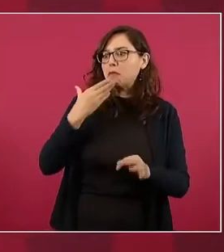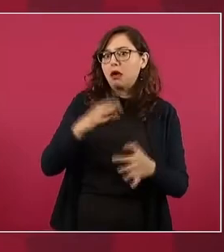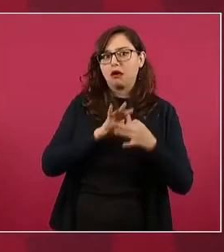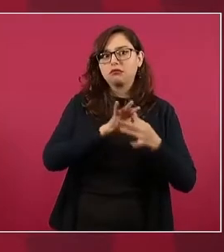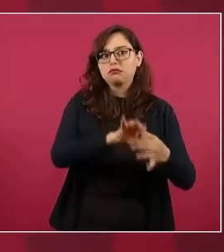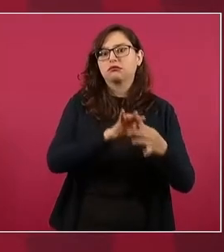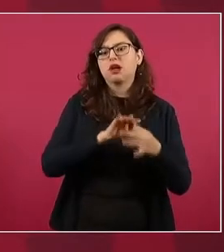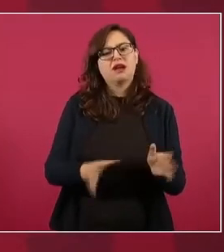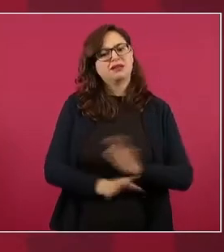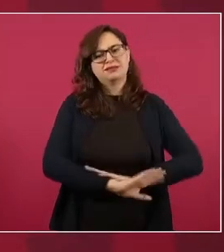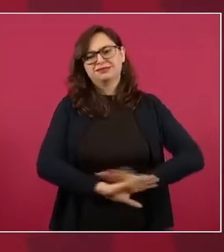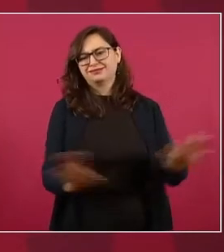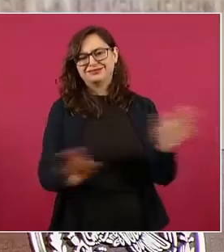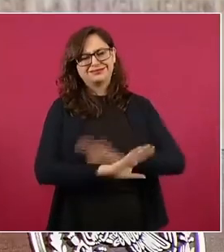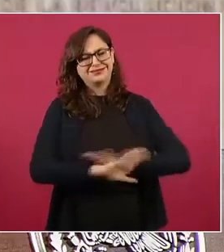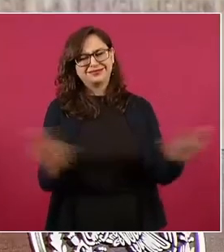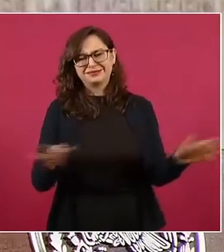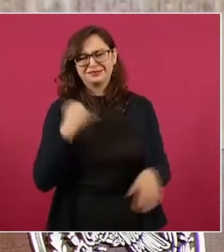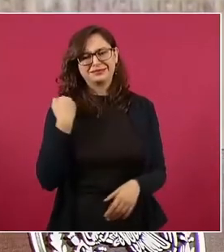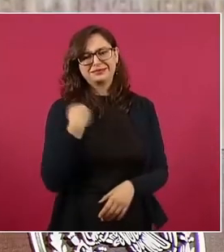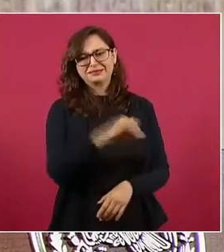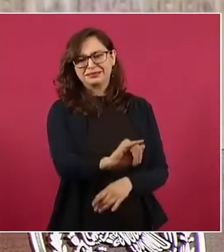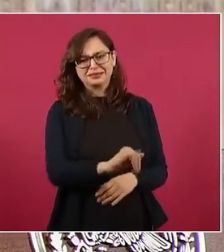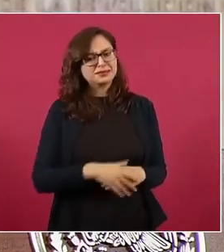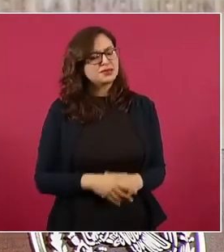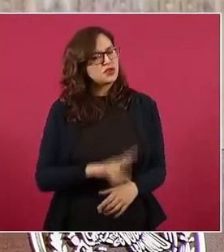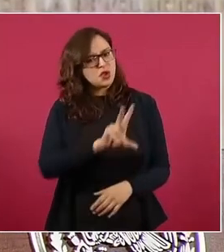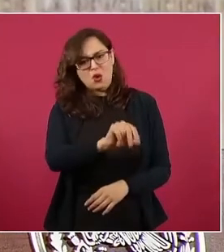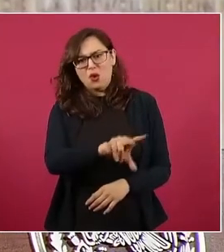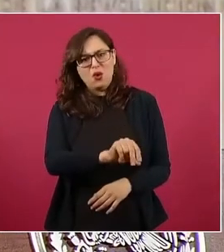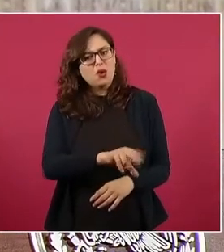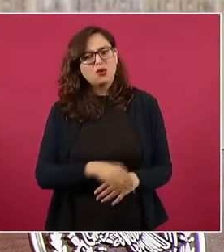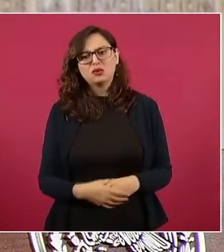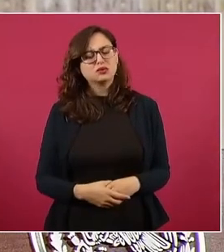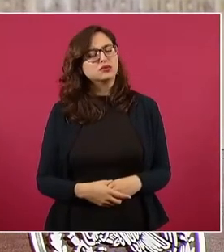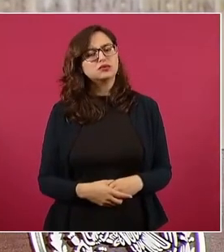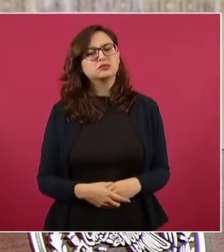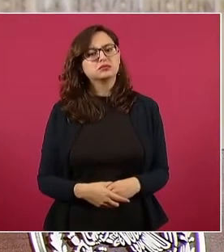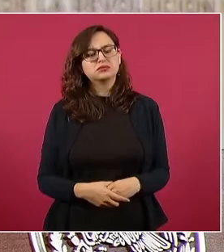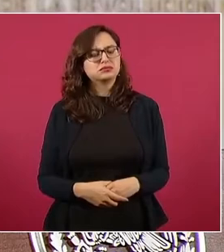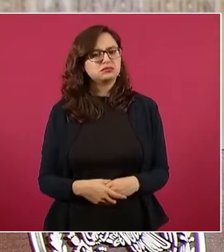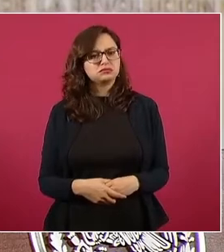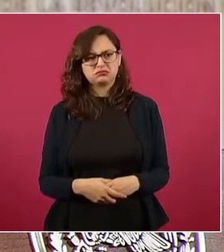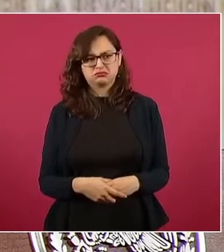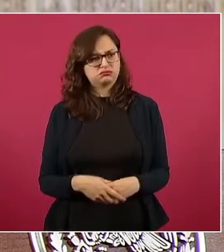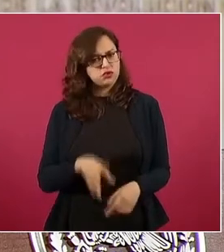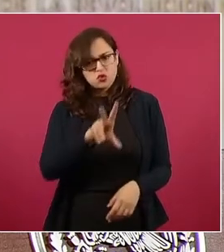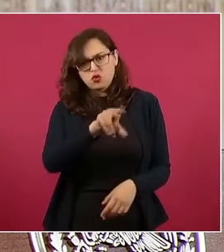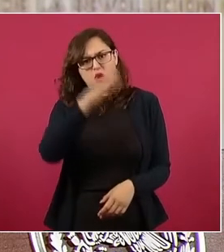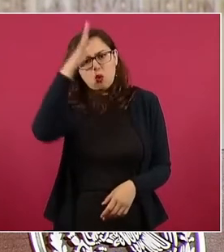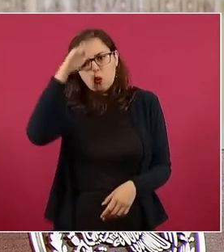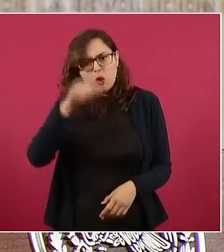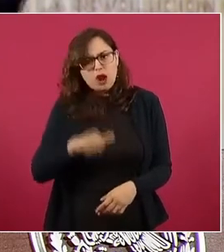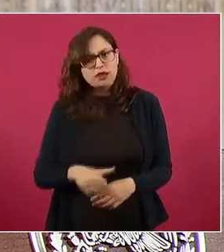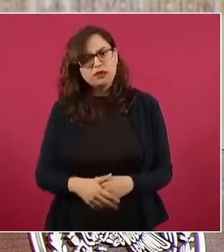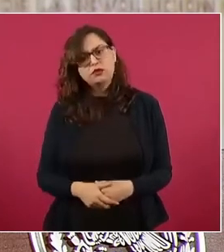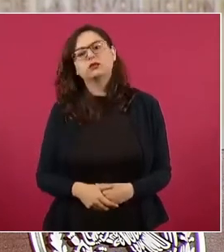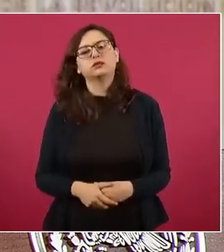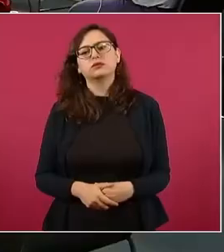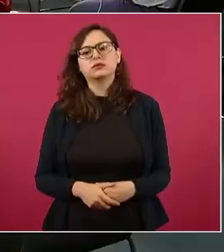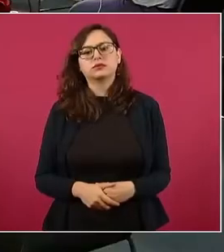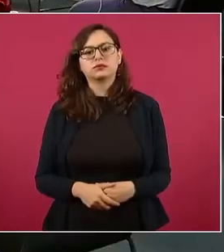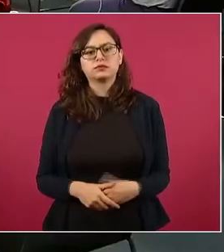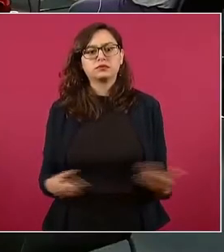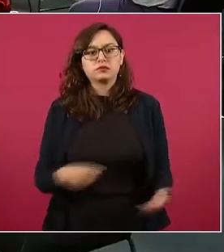Claro que nos peleamos, si no estamos de acuerdo, lo mismo que ustedes